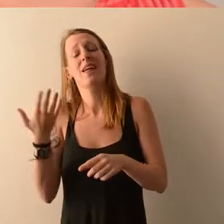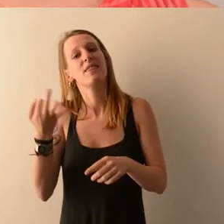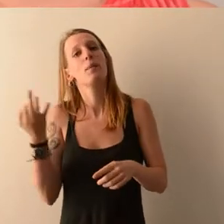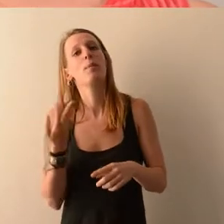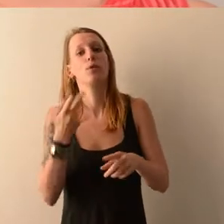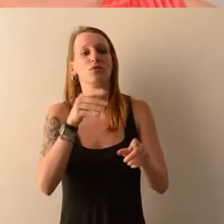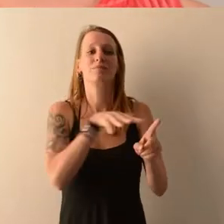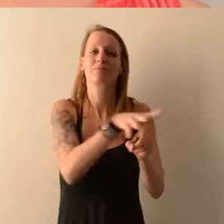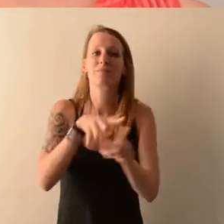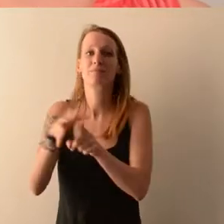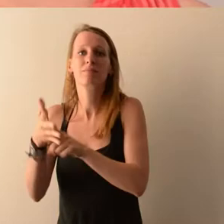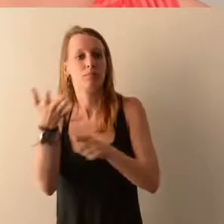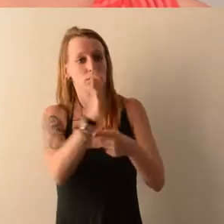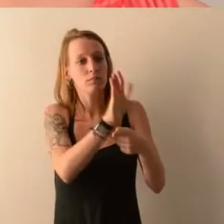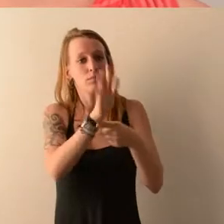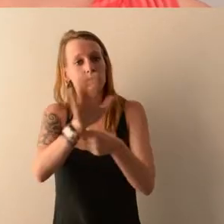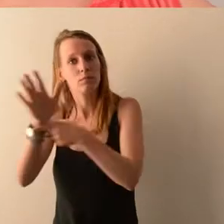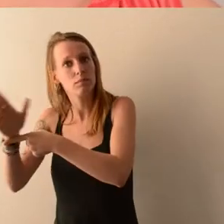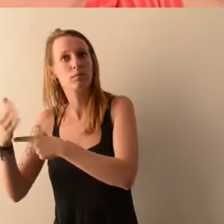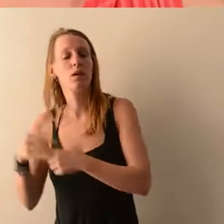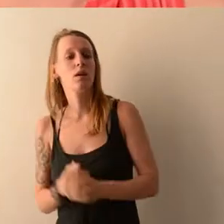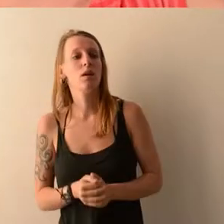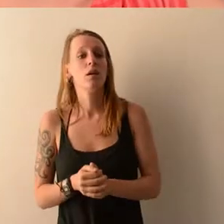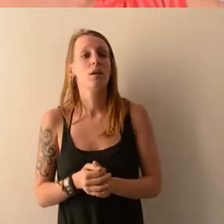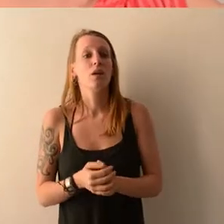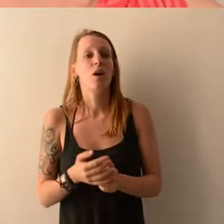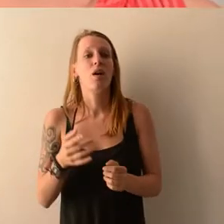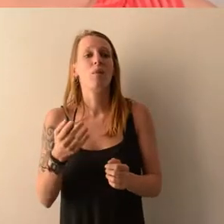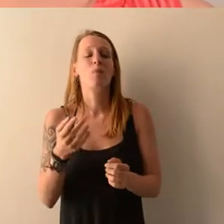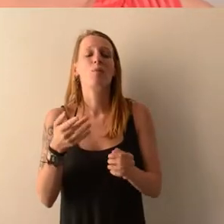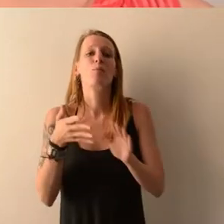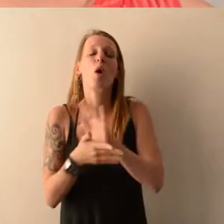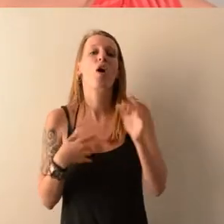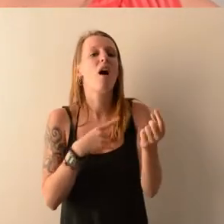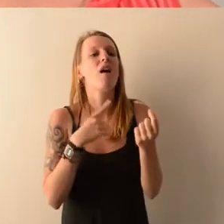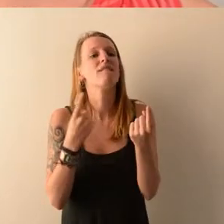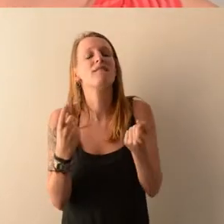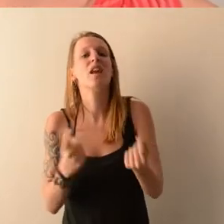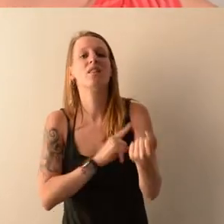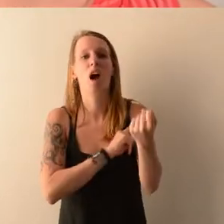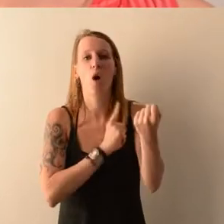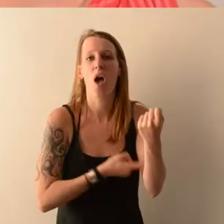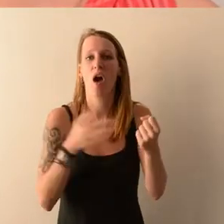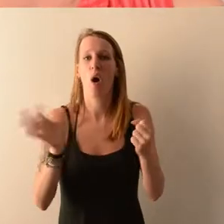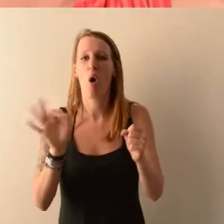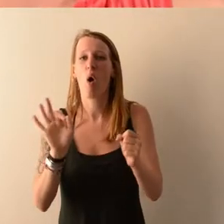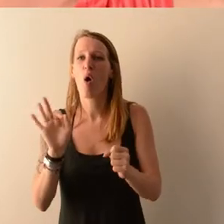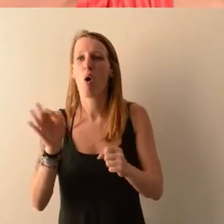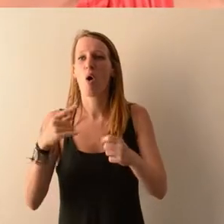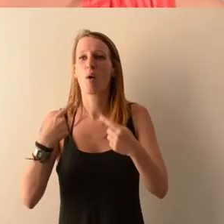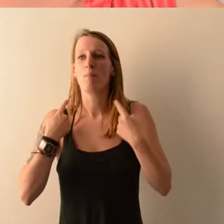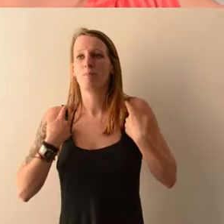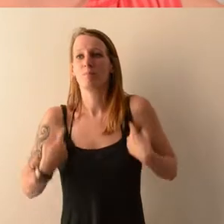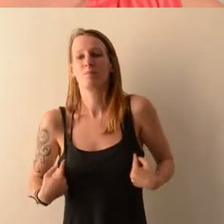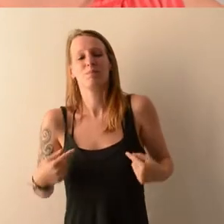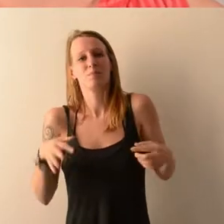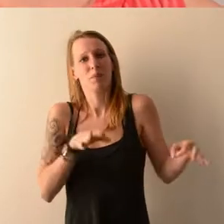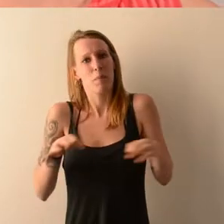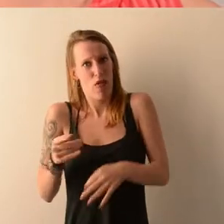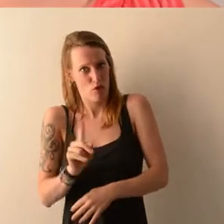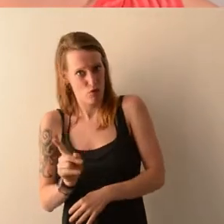suficiente coraje o no se siente para empezar esa transición debido a un papel de